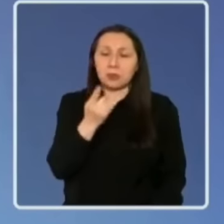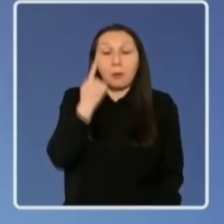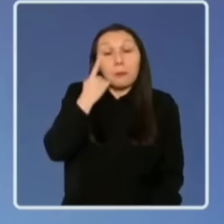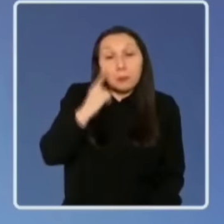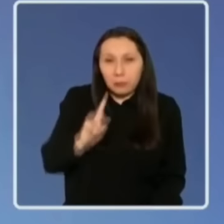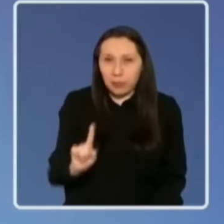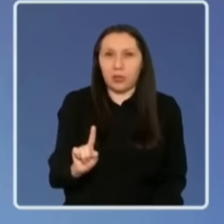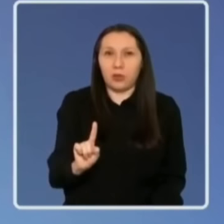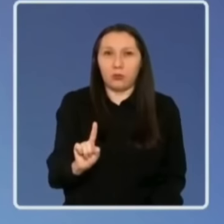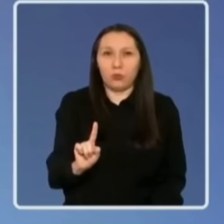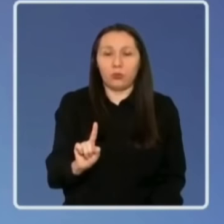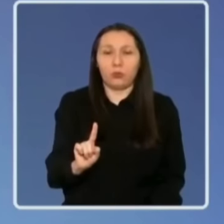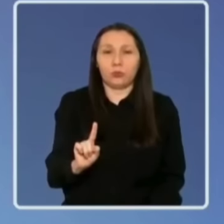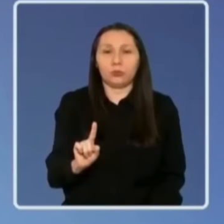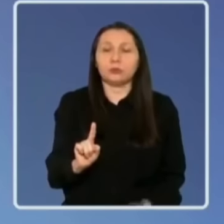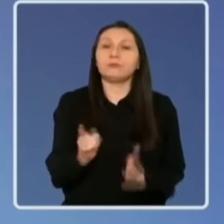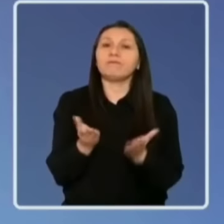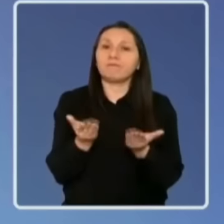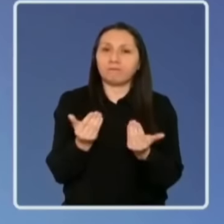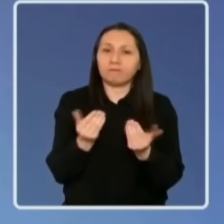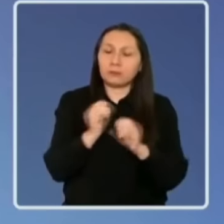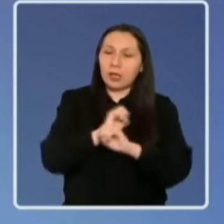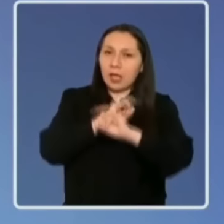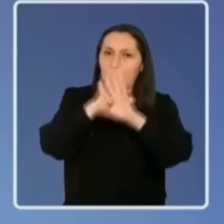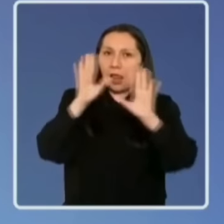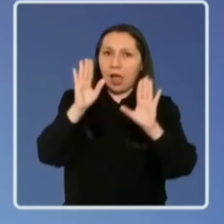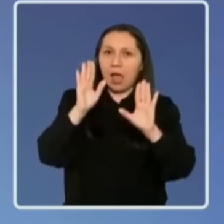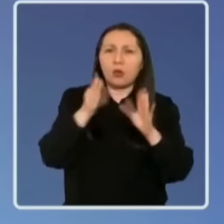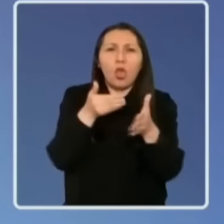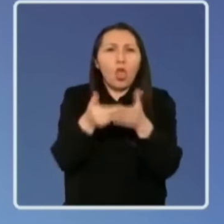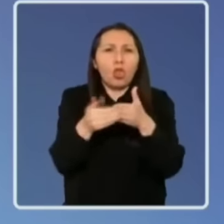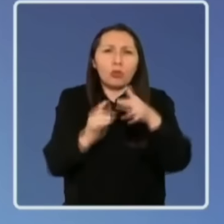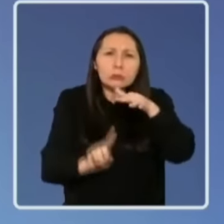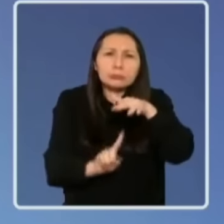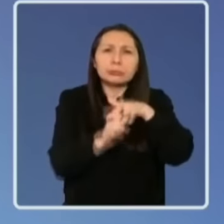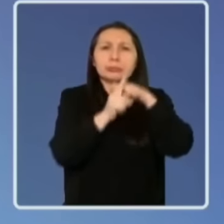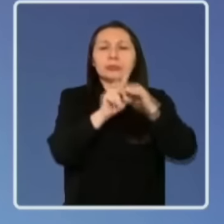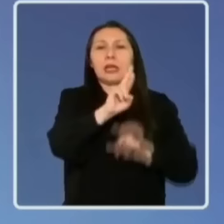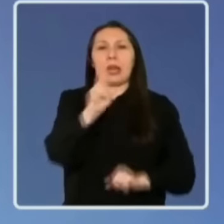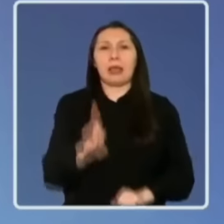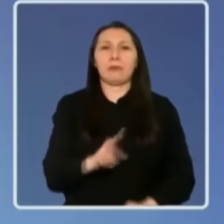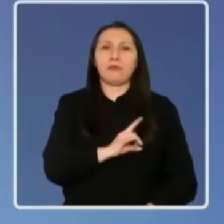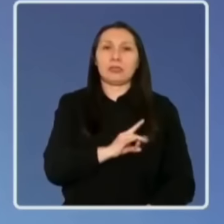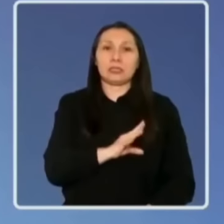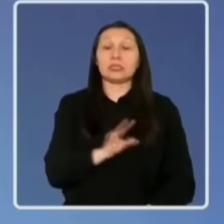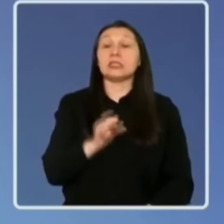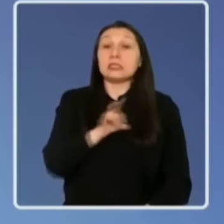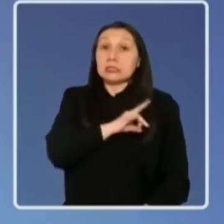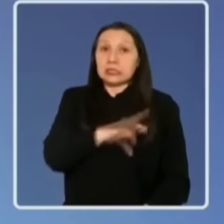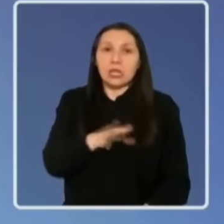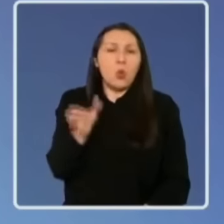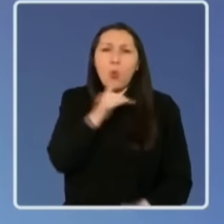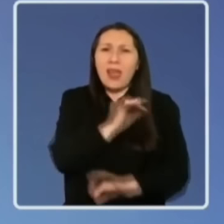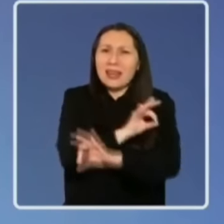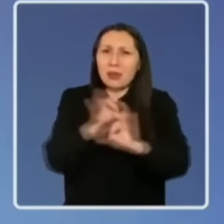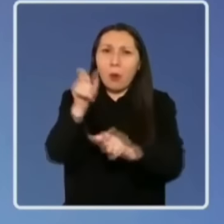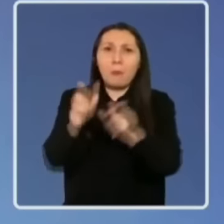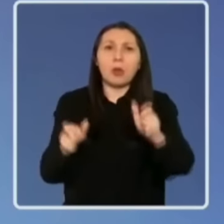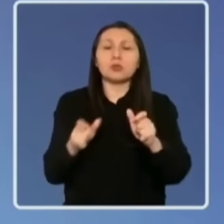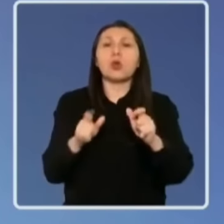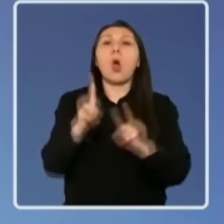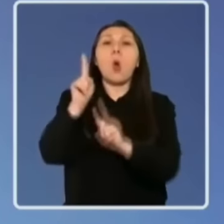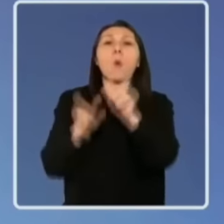necesaria tenerla clara desde los orígenes de la República en Chile. En Chile no hay persona ni grupo privilegiado.